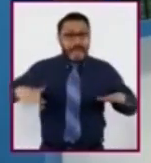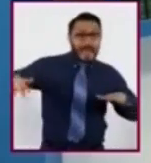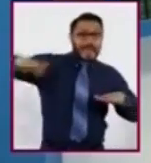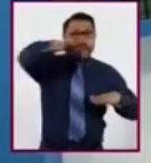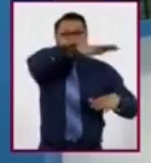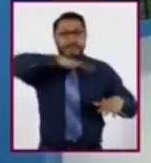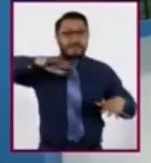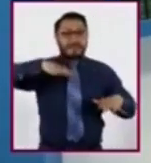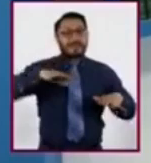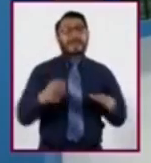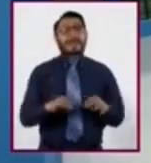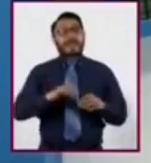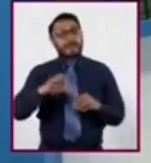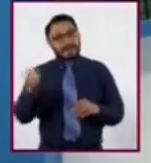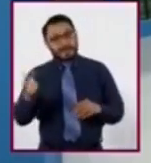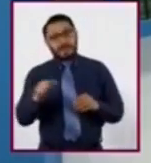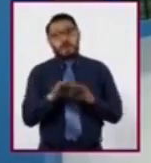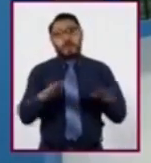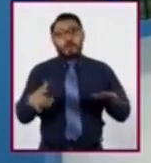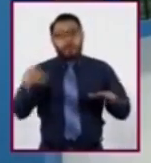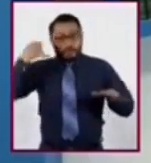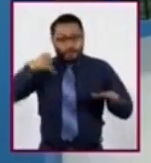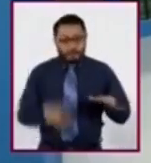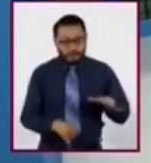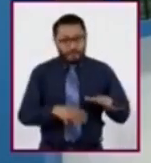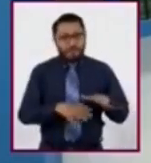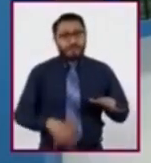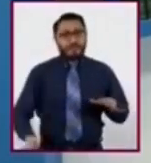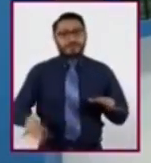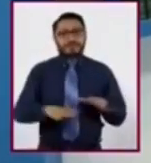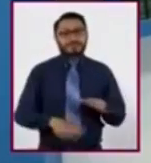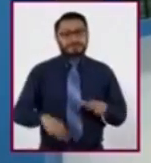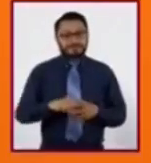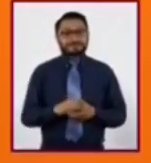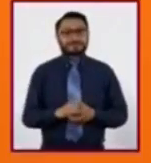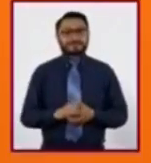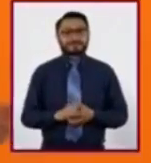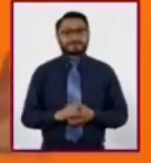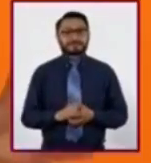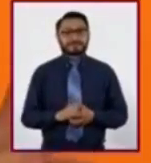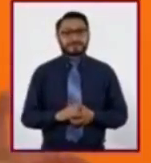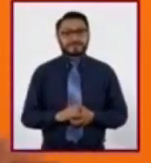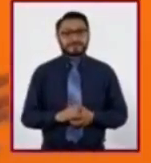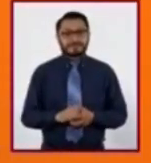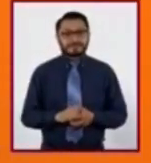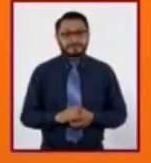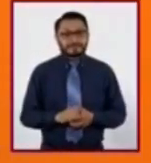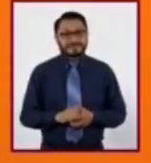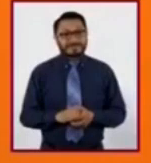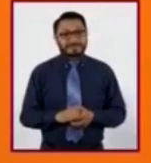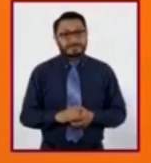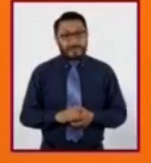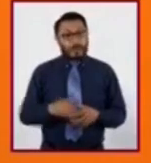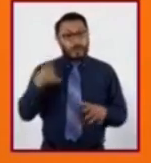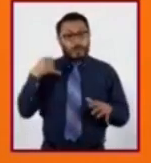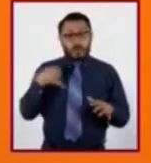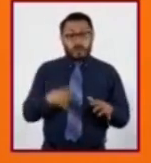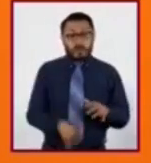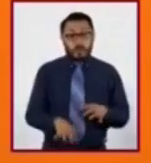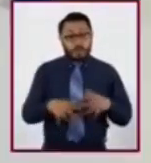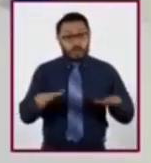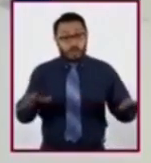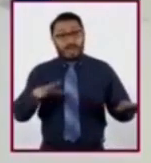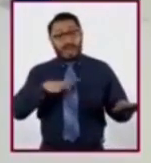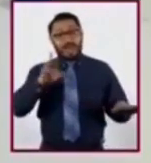relieve oceánico se encuentra sumergido debajo de mares y océanos. ¡Guau! ¡Debajo del mar hay